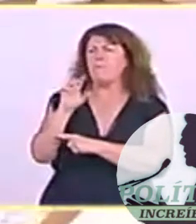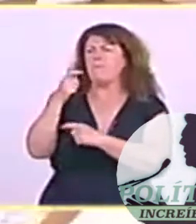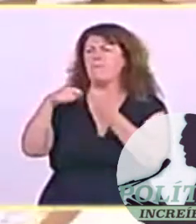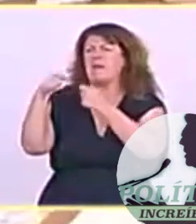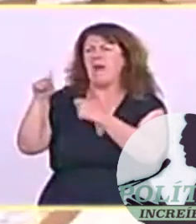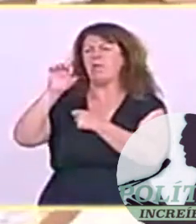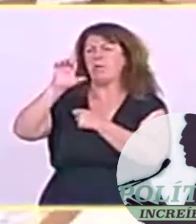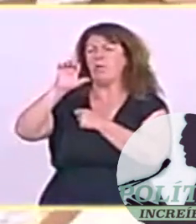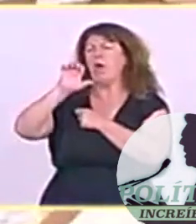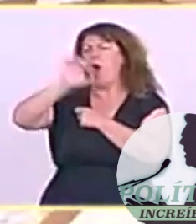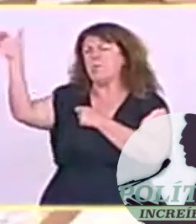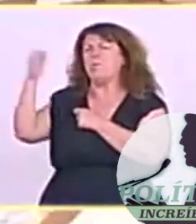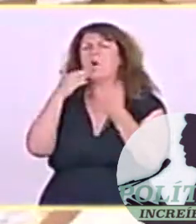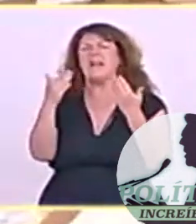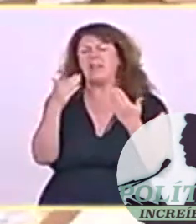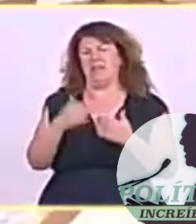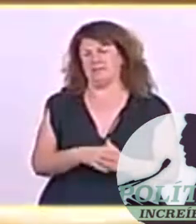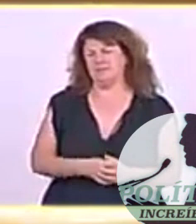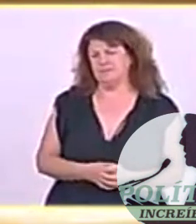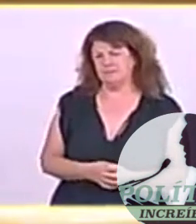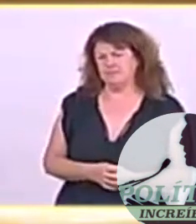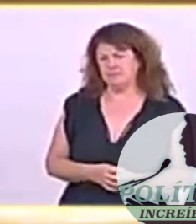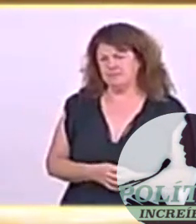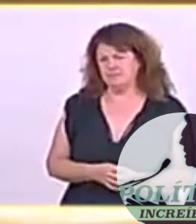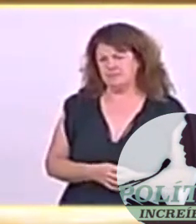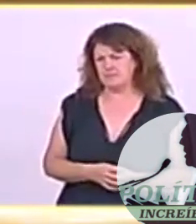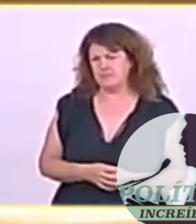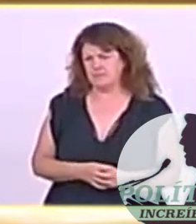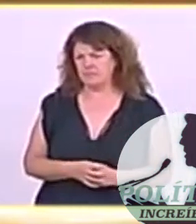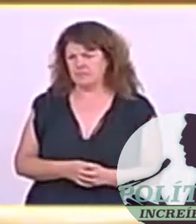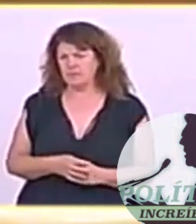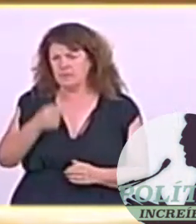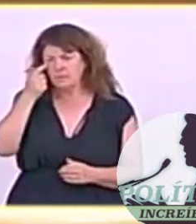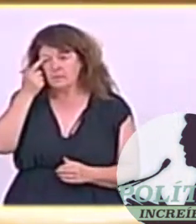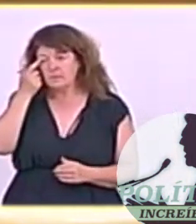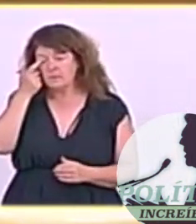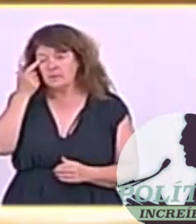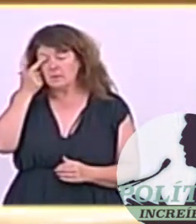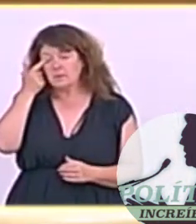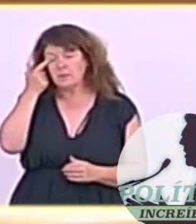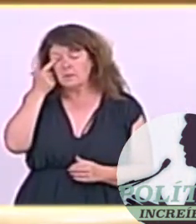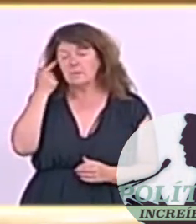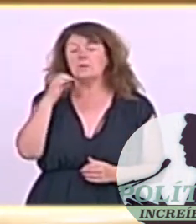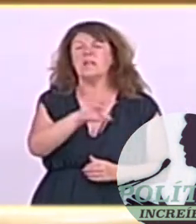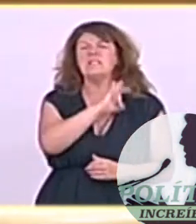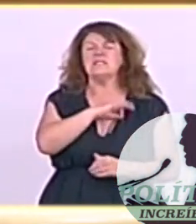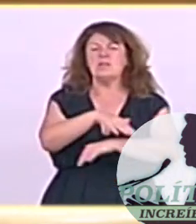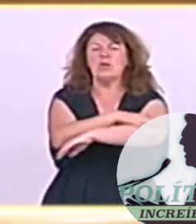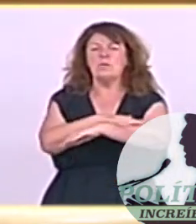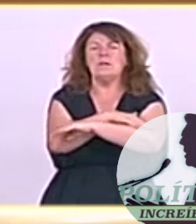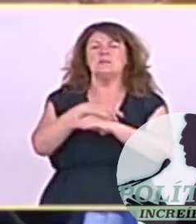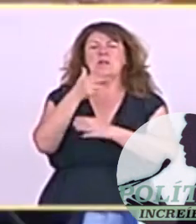Muchas gracias, señoría. Tiene la palabra el señor ministro de Agricultura, Pesca y Alimentación. Muchas gracias,